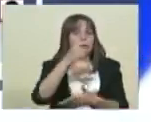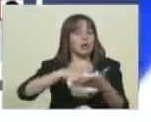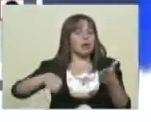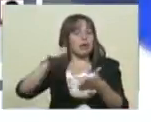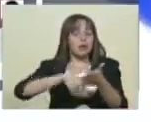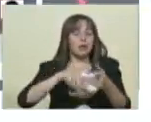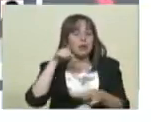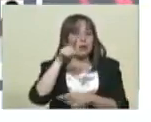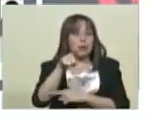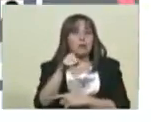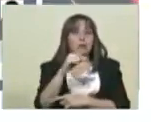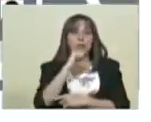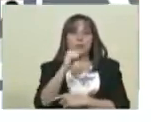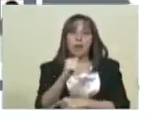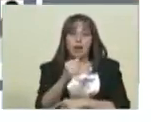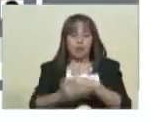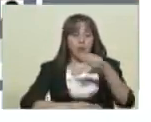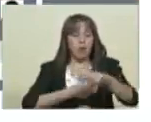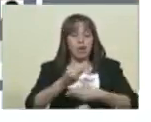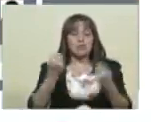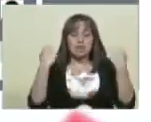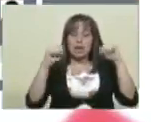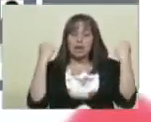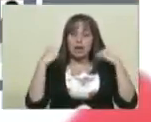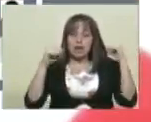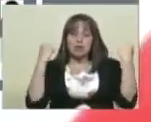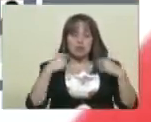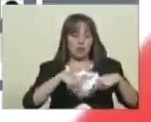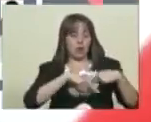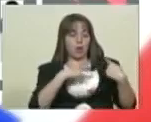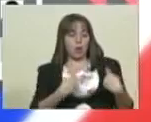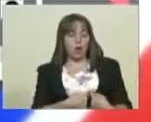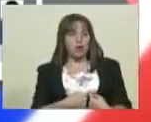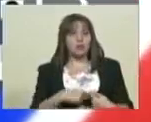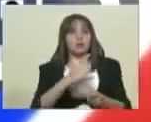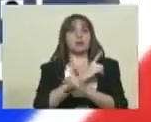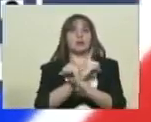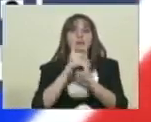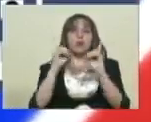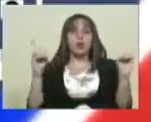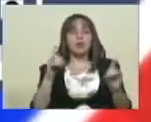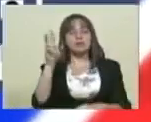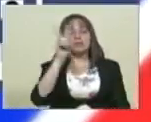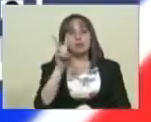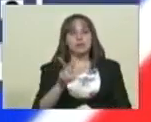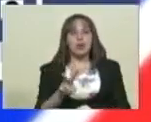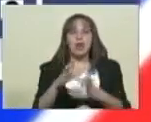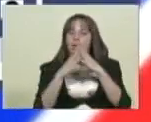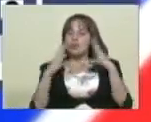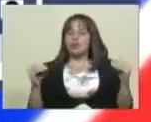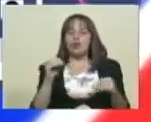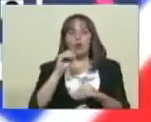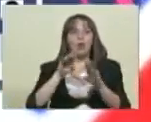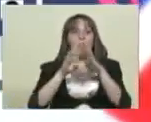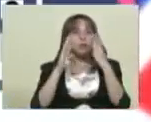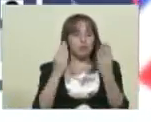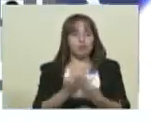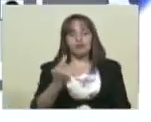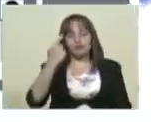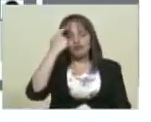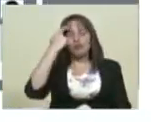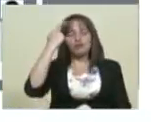Para un ejercicio que es el corazón de la democracia en Venezuela y en todas partes del mundo. Yo sé,